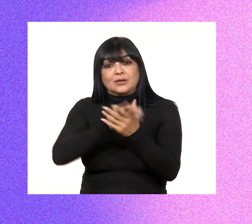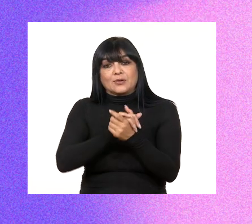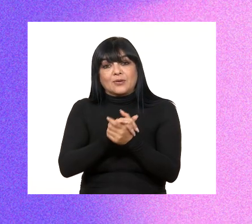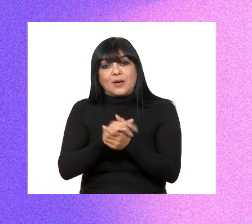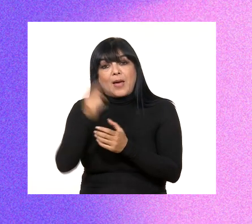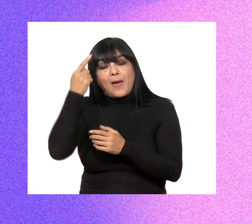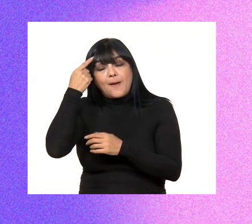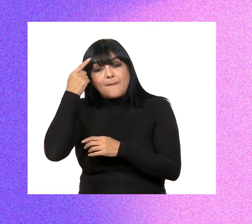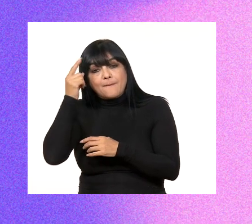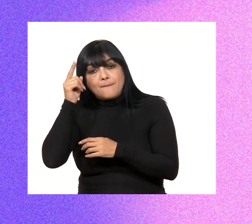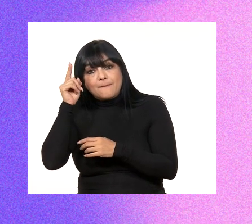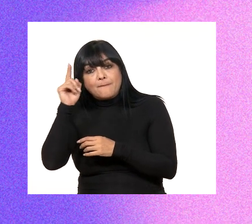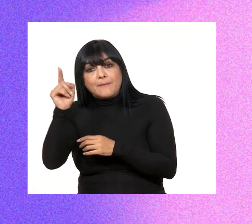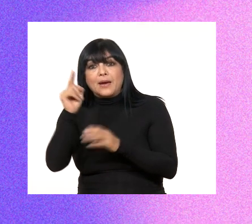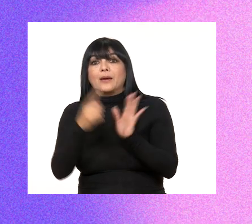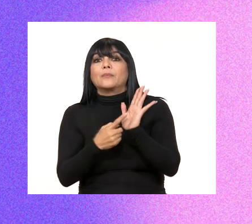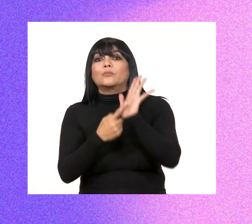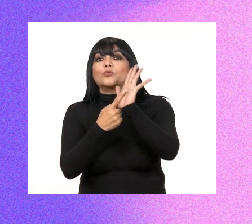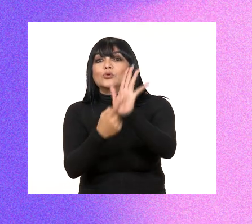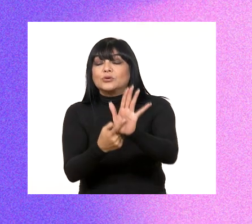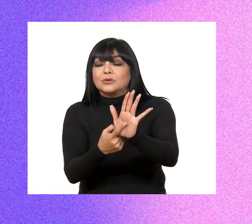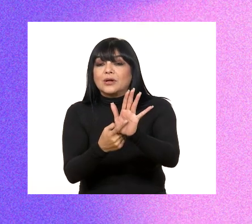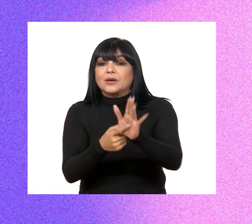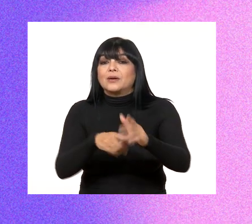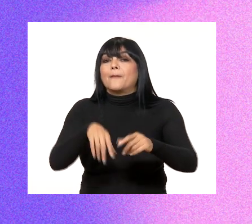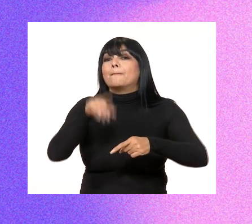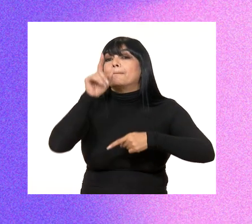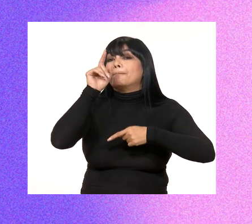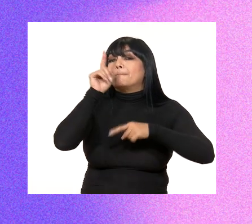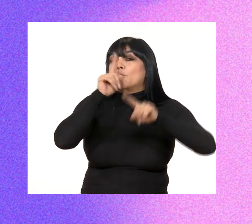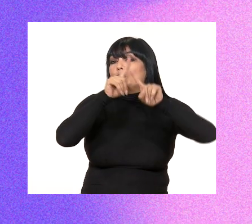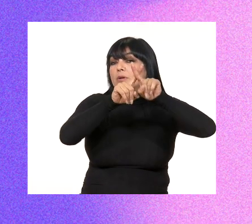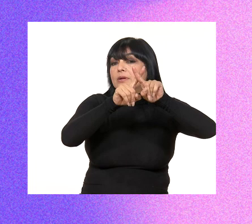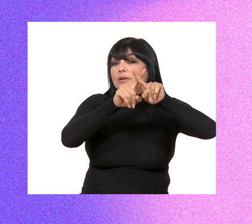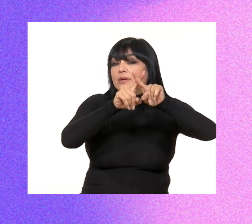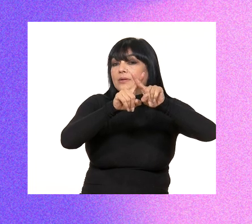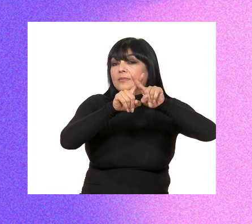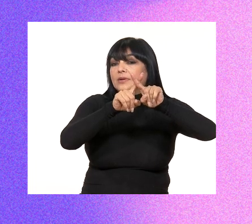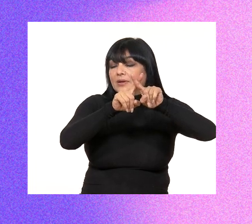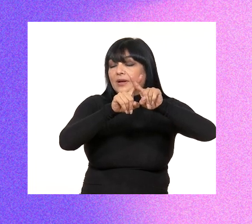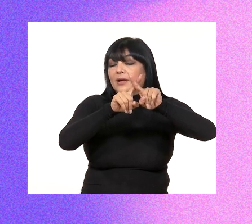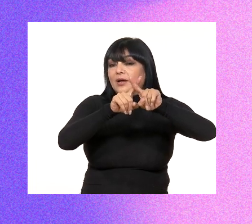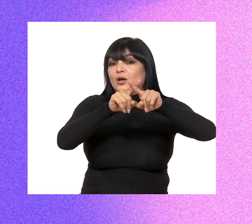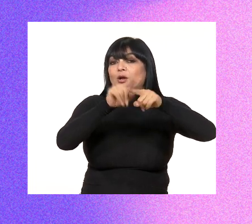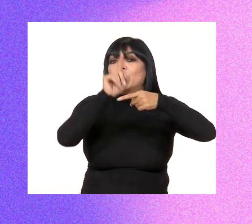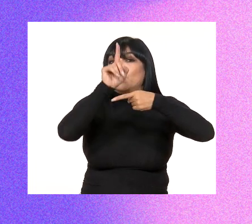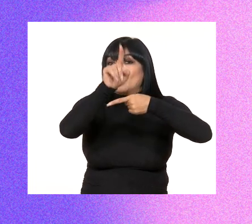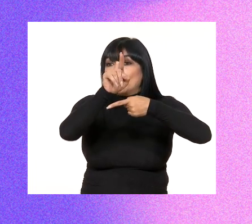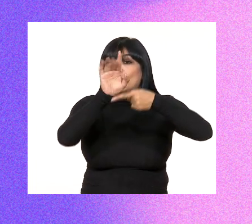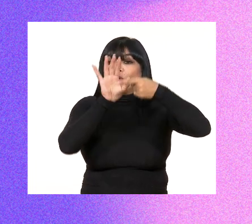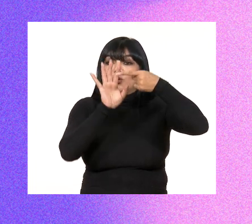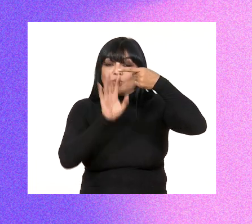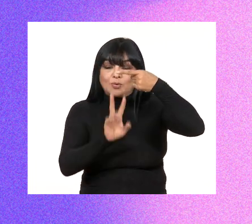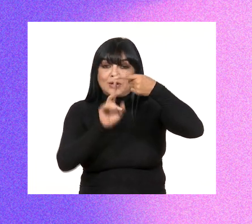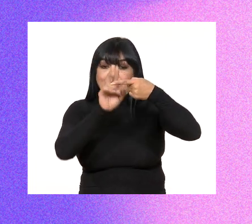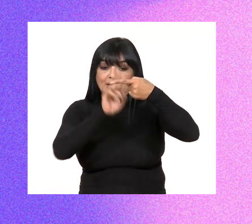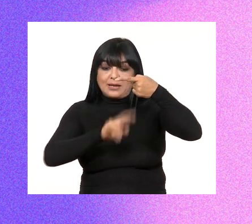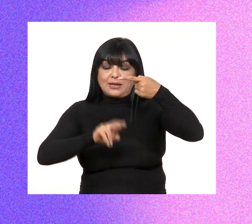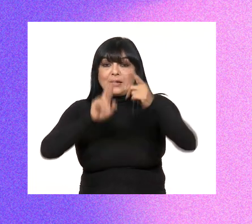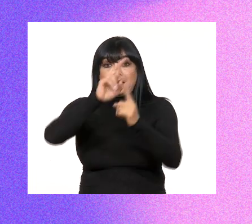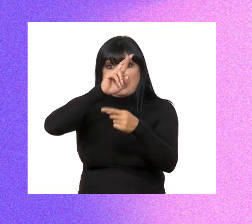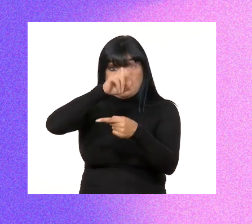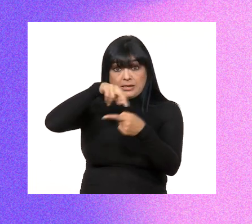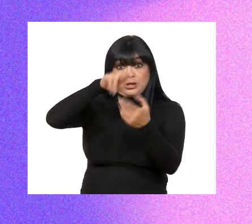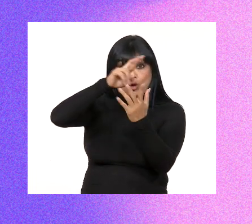Para racionalizar esta expresión, vamos a multiplicar numerador y denominador por la raíz cuadrada de